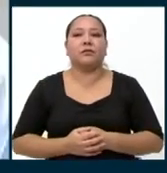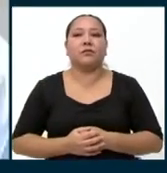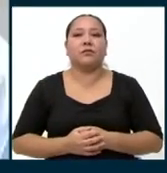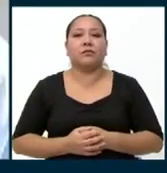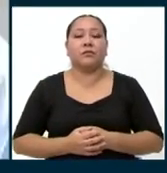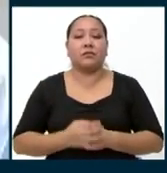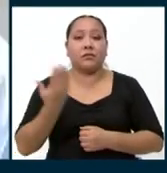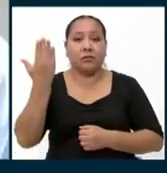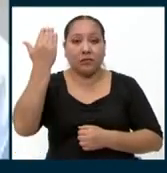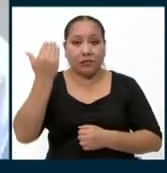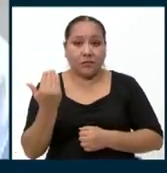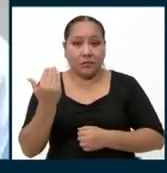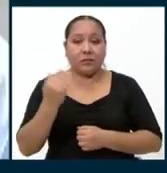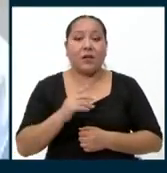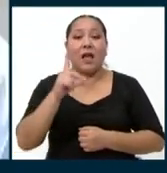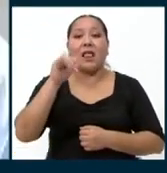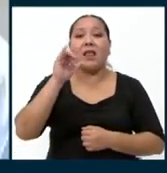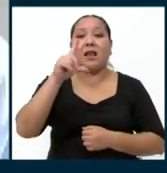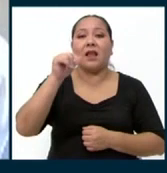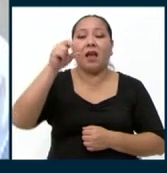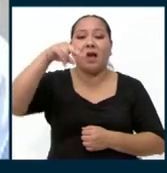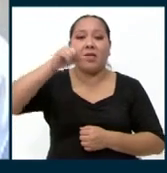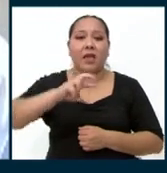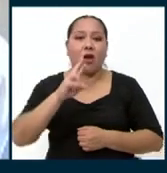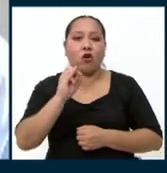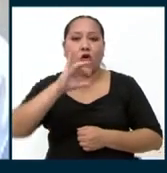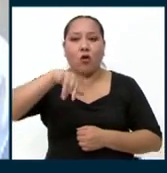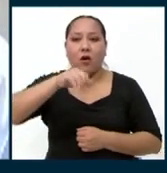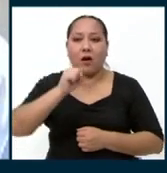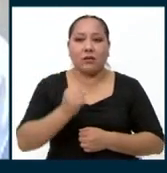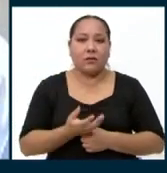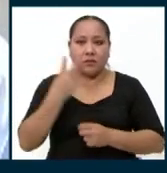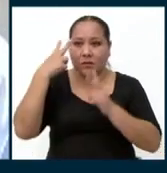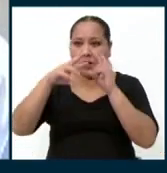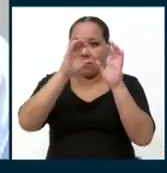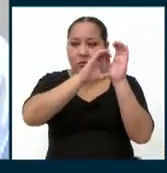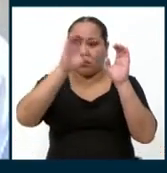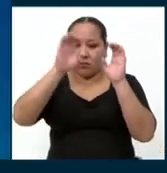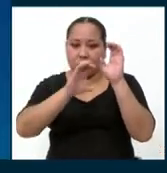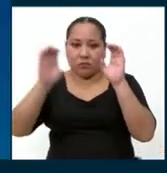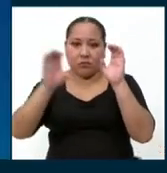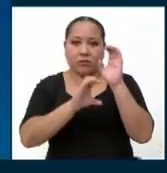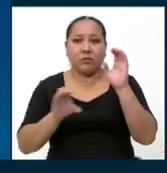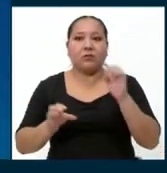Es el turno de la candidata Liliana Rojas Espinosa. Veamos el mosaico en pantalla.